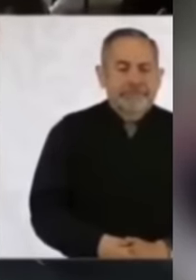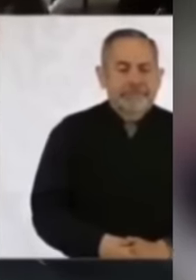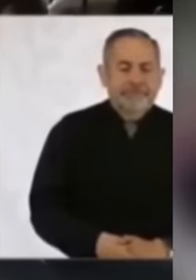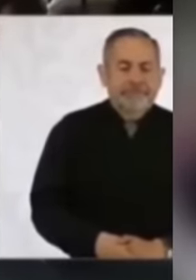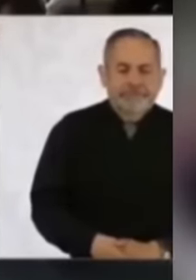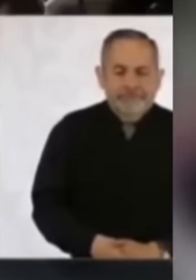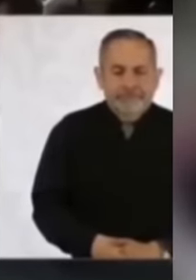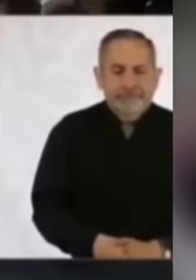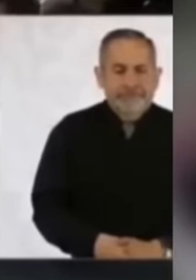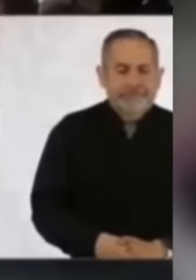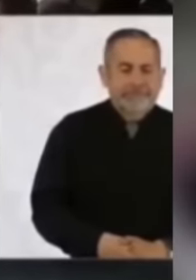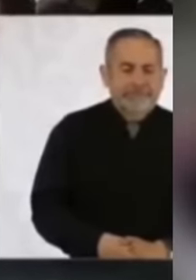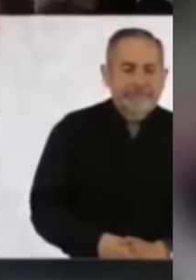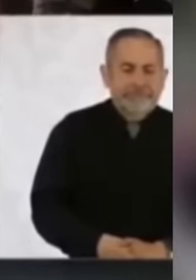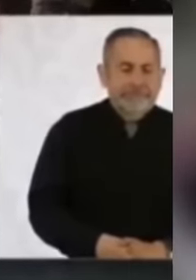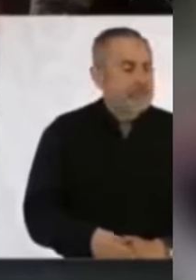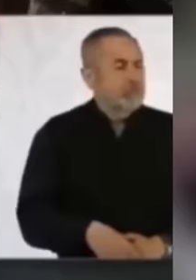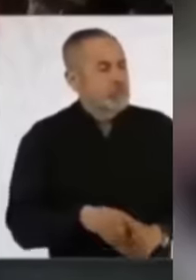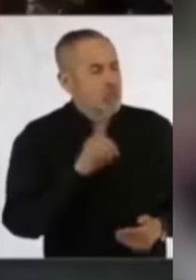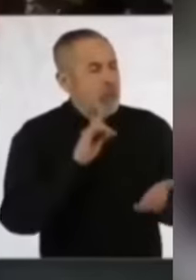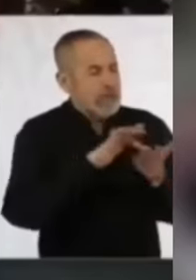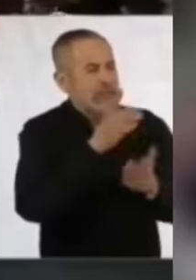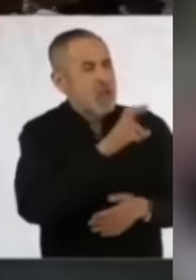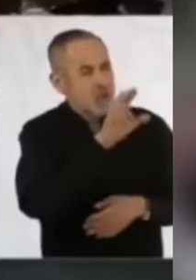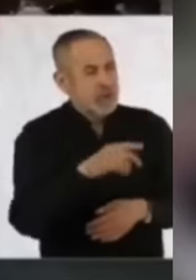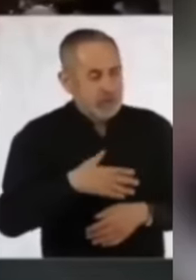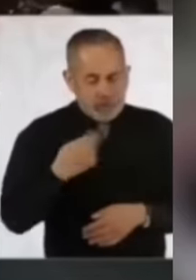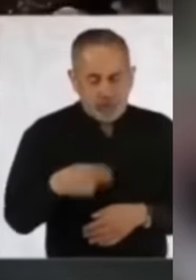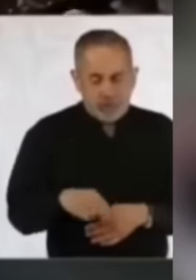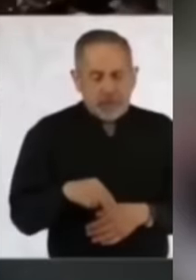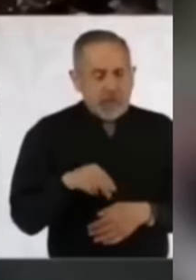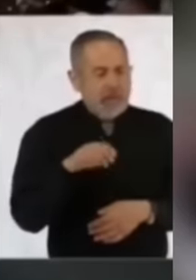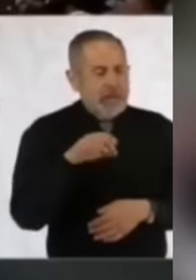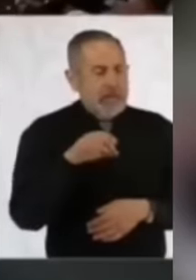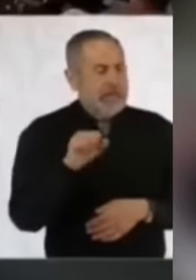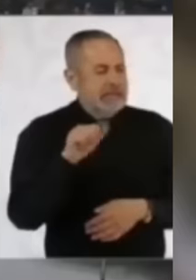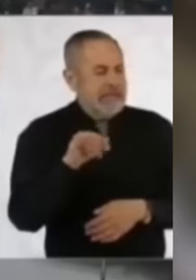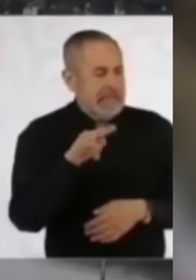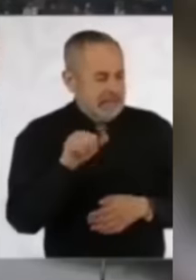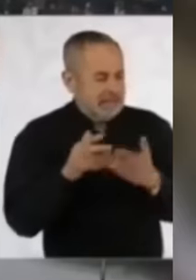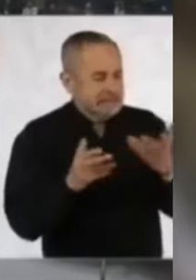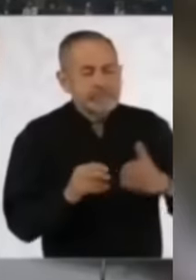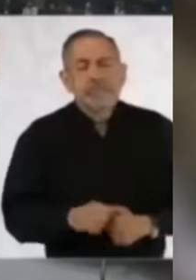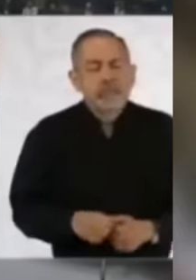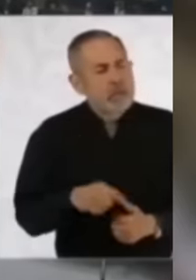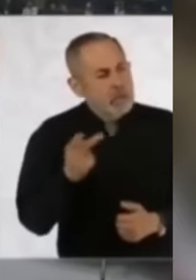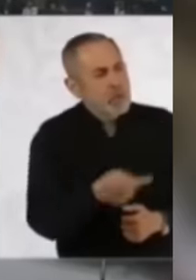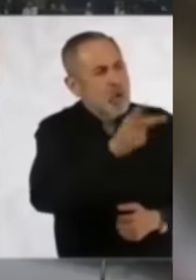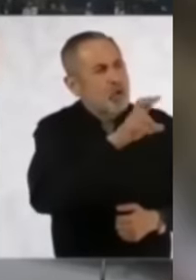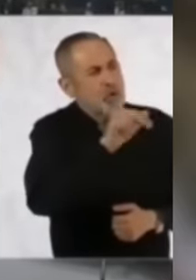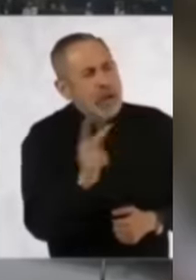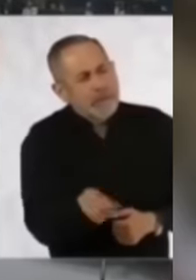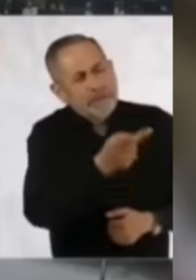conferencia matutina, la presidenta de México, Claudia Sheinbaum, se encontró con una situación desafiante